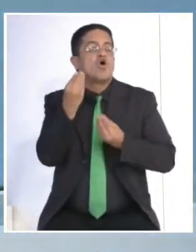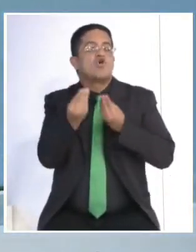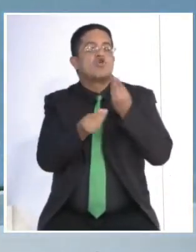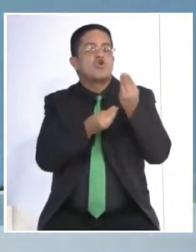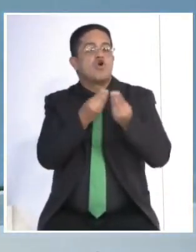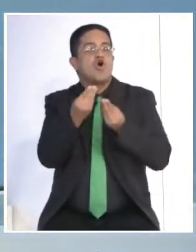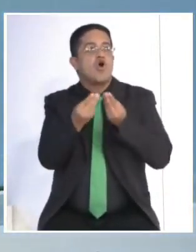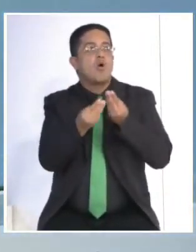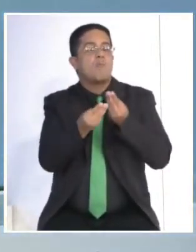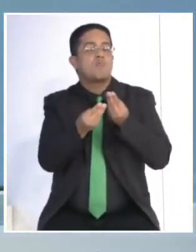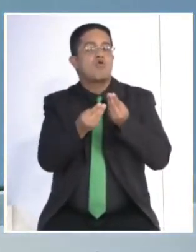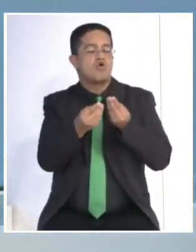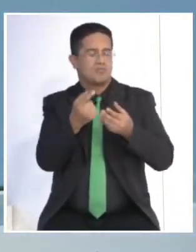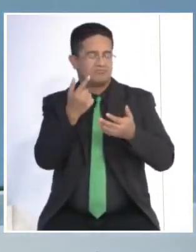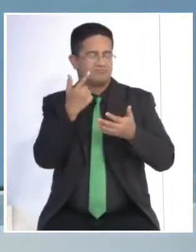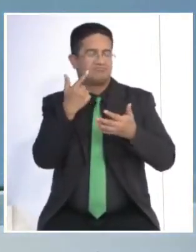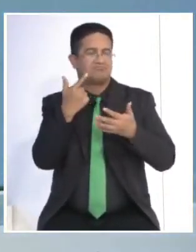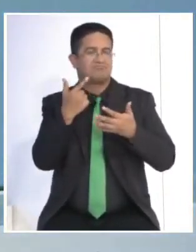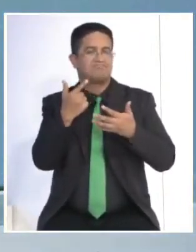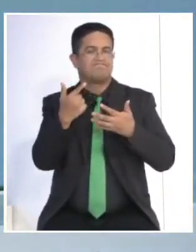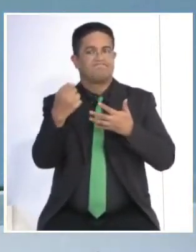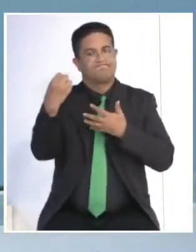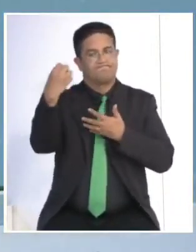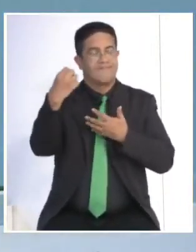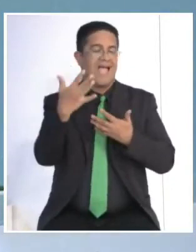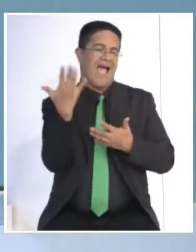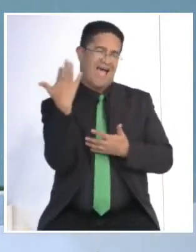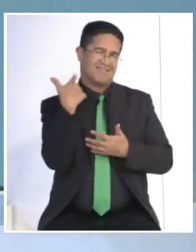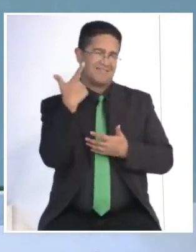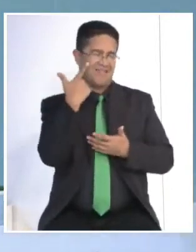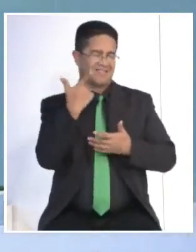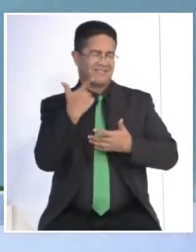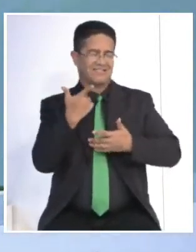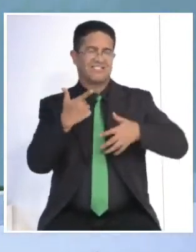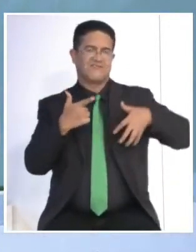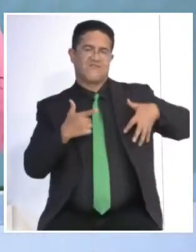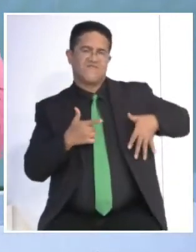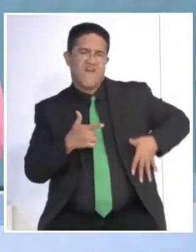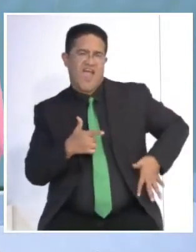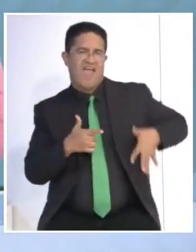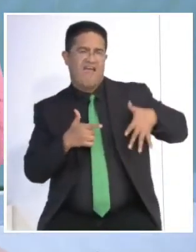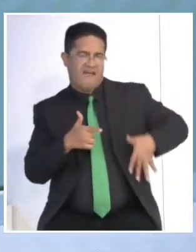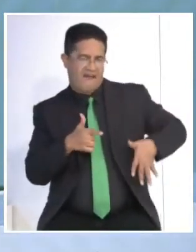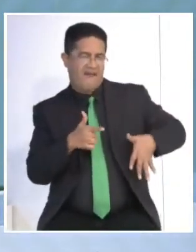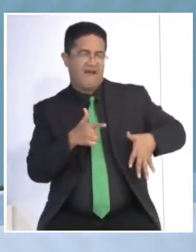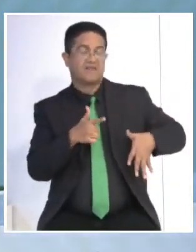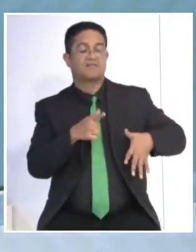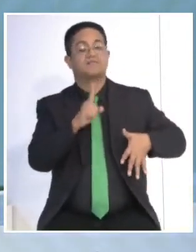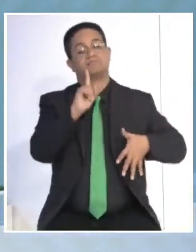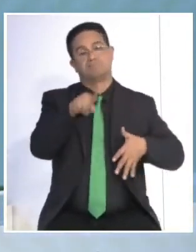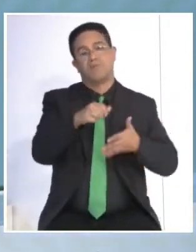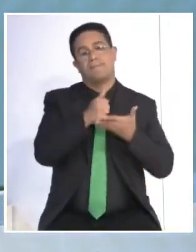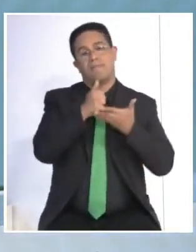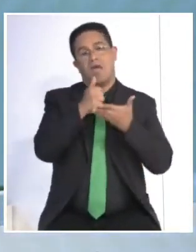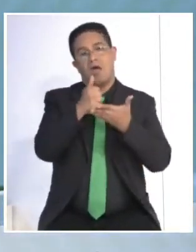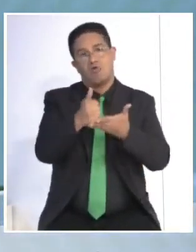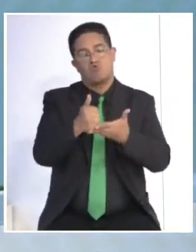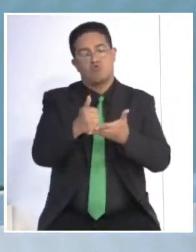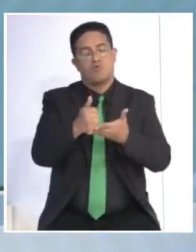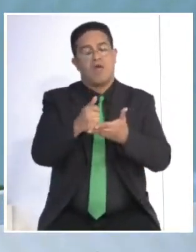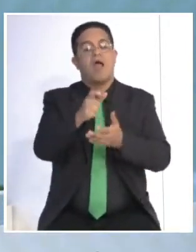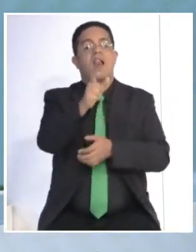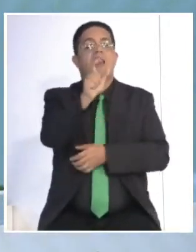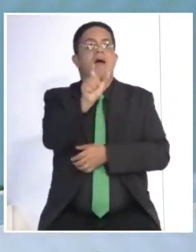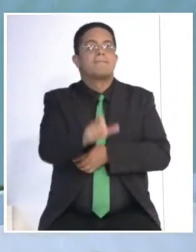mejorar incluso las alteraciones luego de una enfermedad venosa, pero también sirve en todo el procedimiento para ayudar al